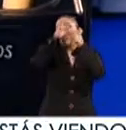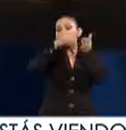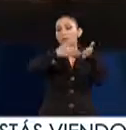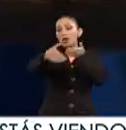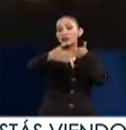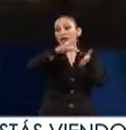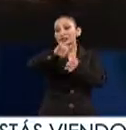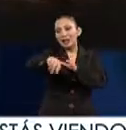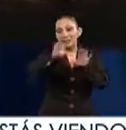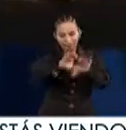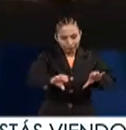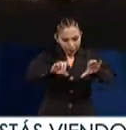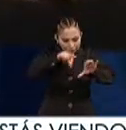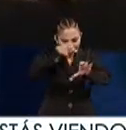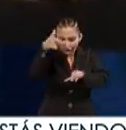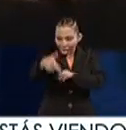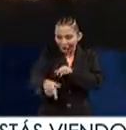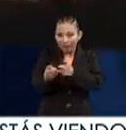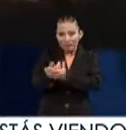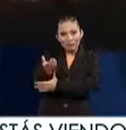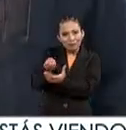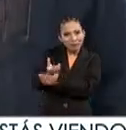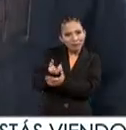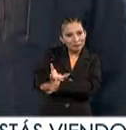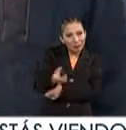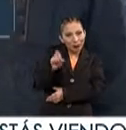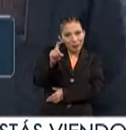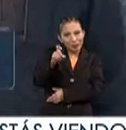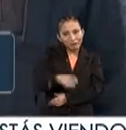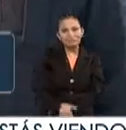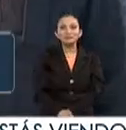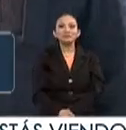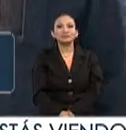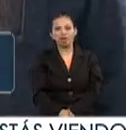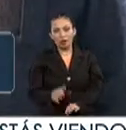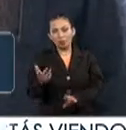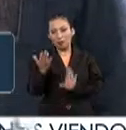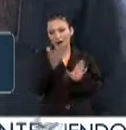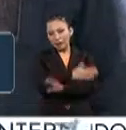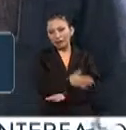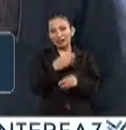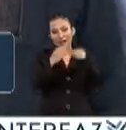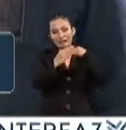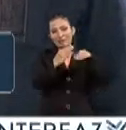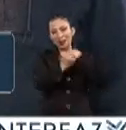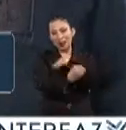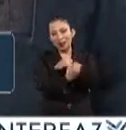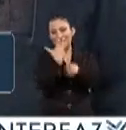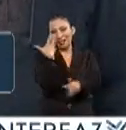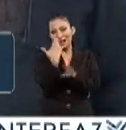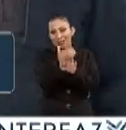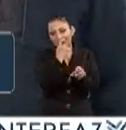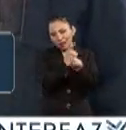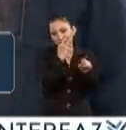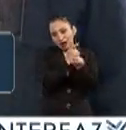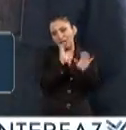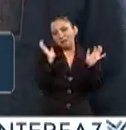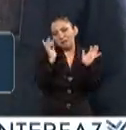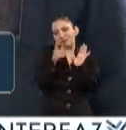modernización del dispositivo que detecta las fugas. Como al principio nada más nos mandaba un correo electrónico, el primer